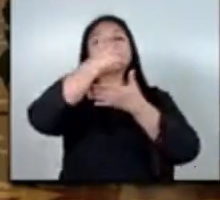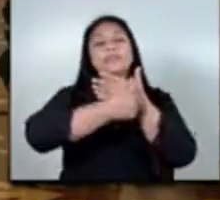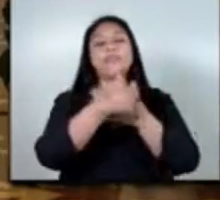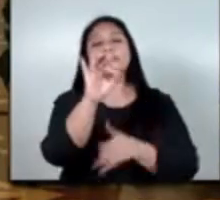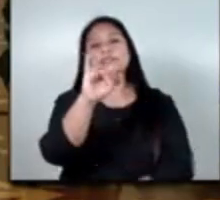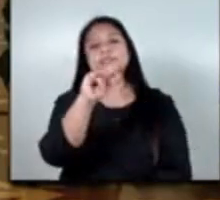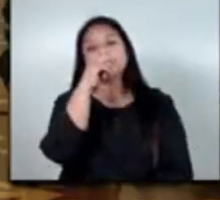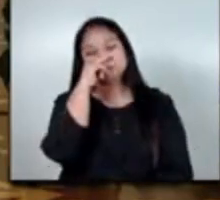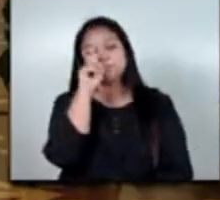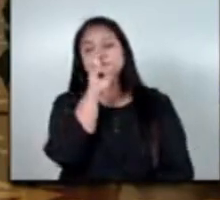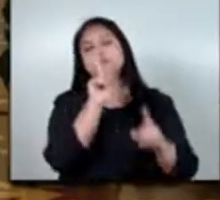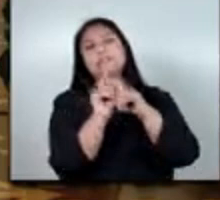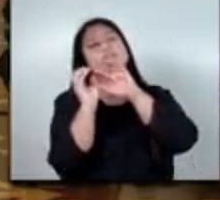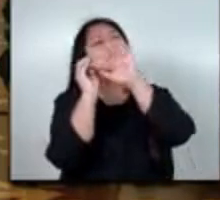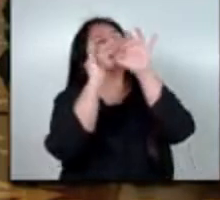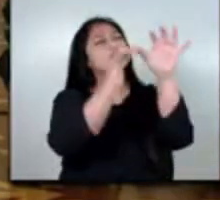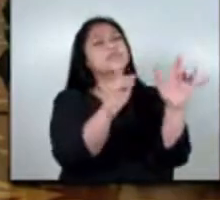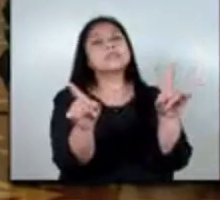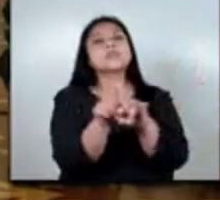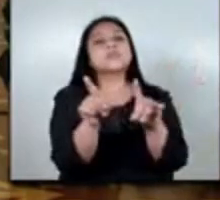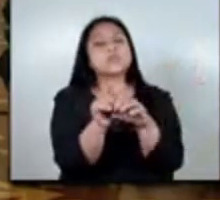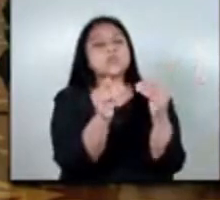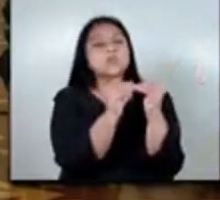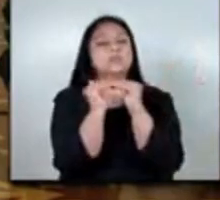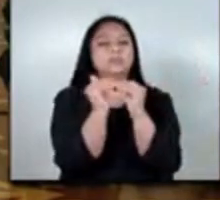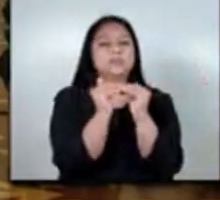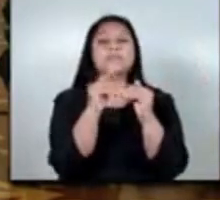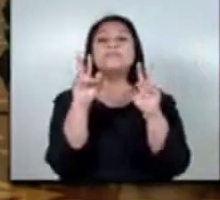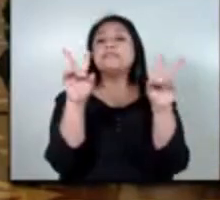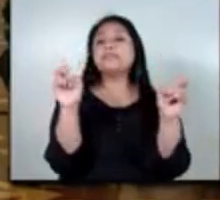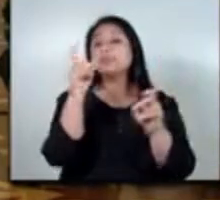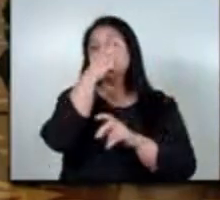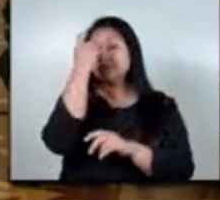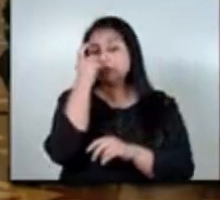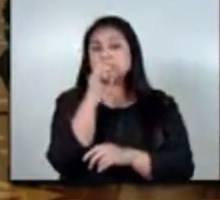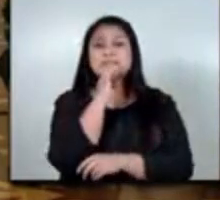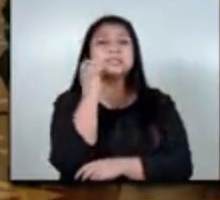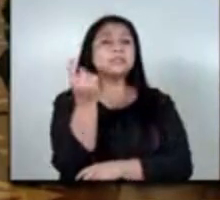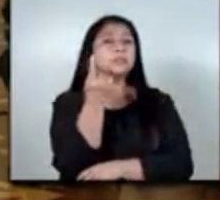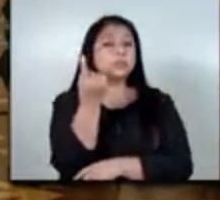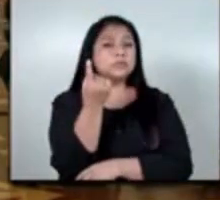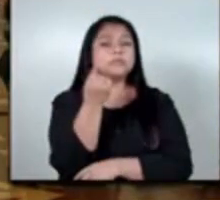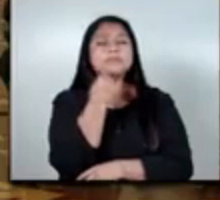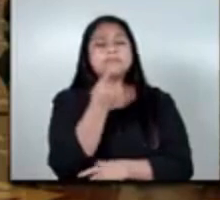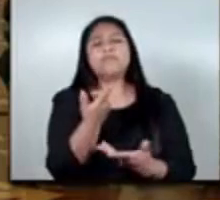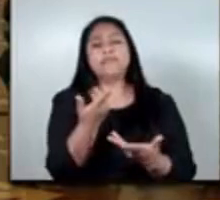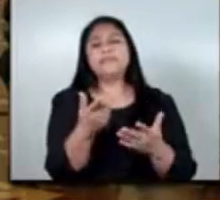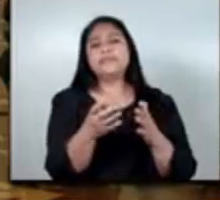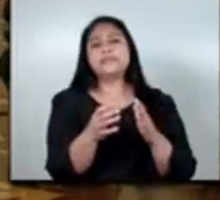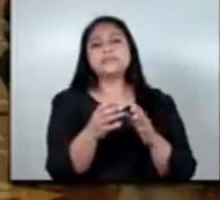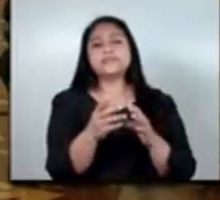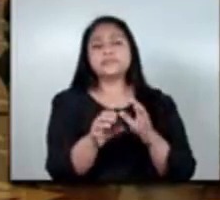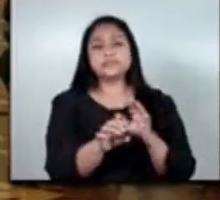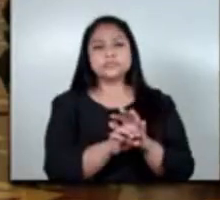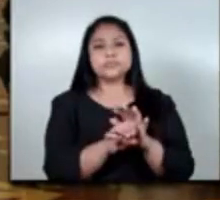migración equitativa en el mundo del trabajo es fundamental que en toda el mundo del trabajo es